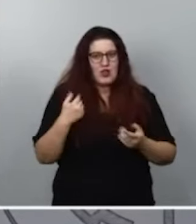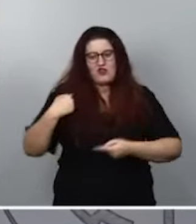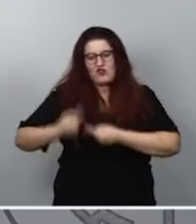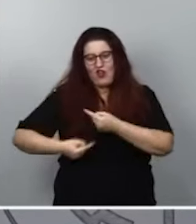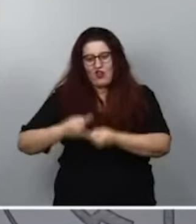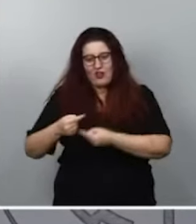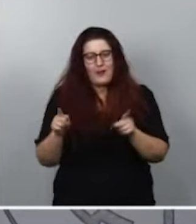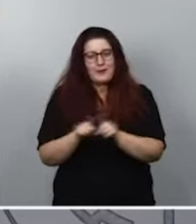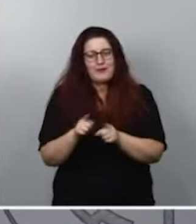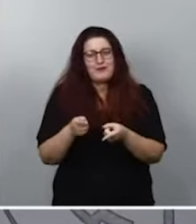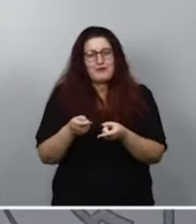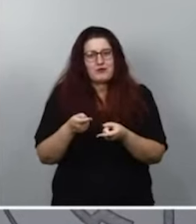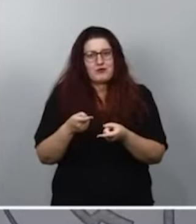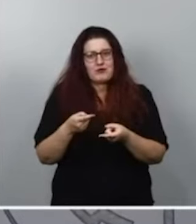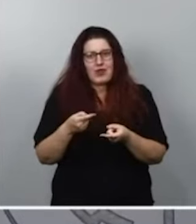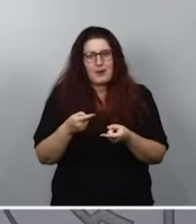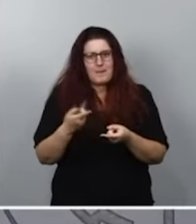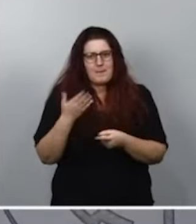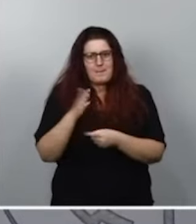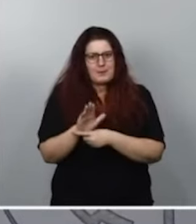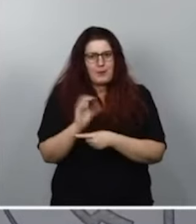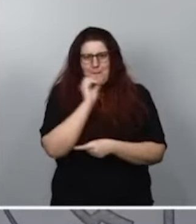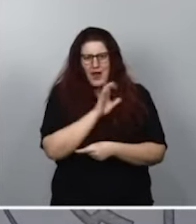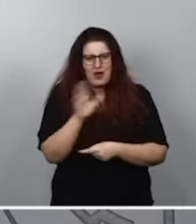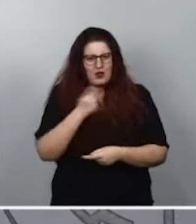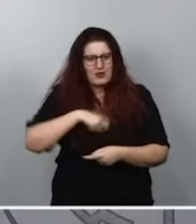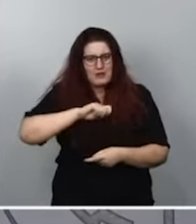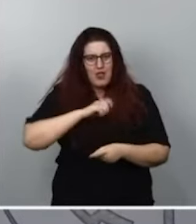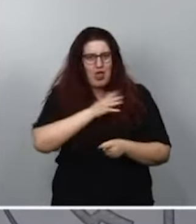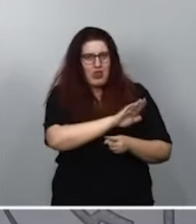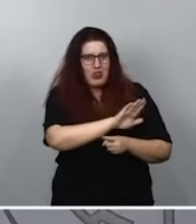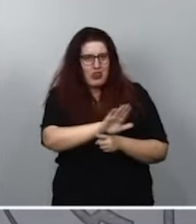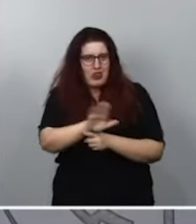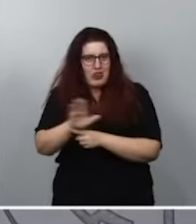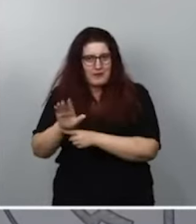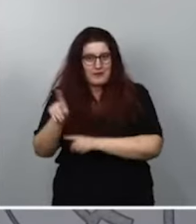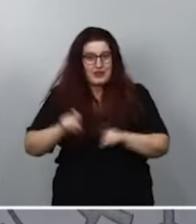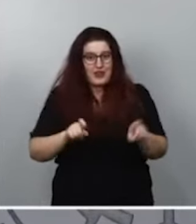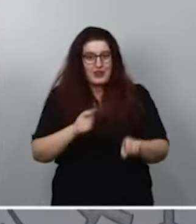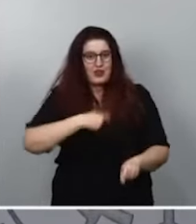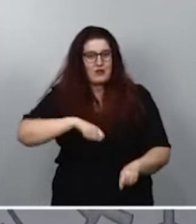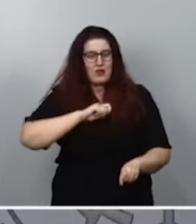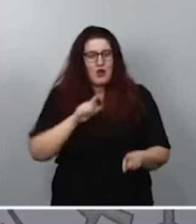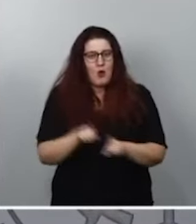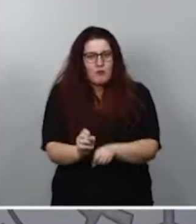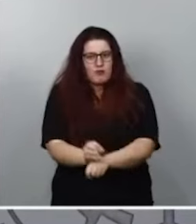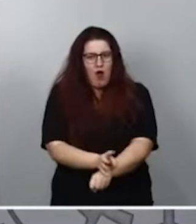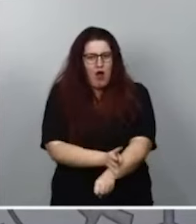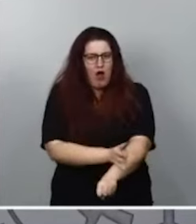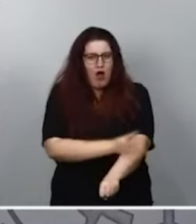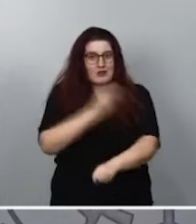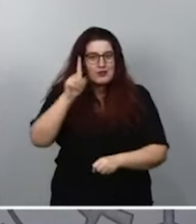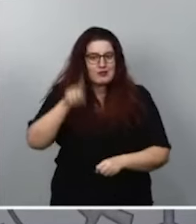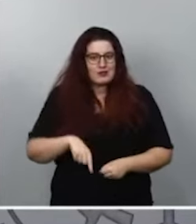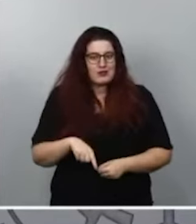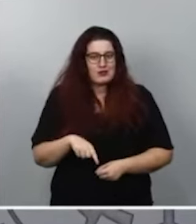esa mejor, la mejor versión de España. Una selección que nos han hecho vibrar, que nos